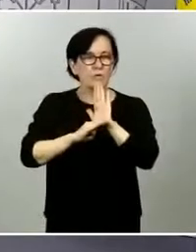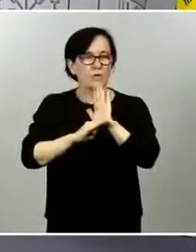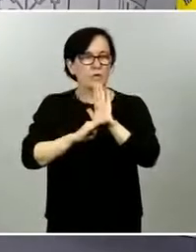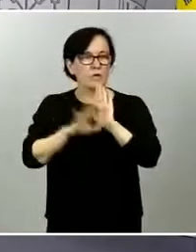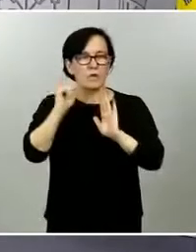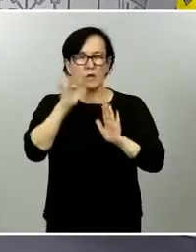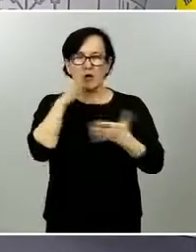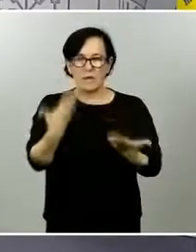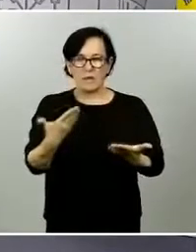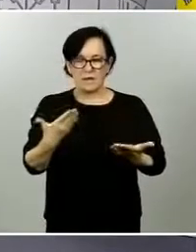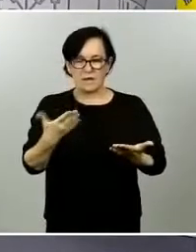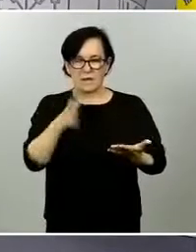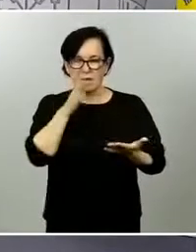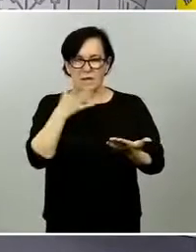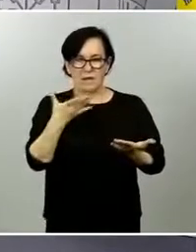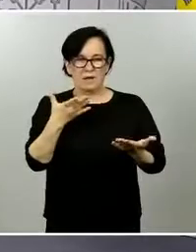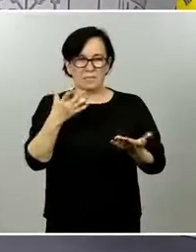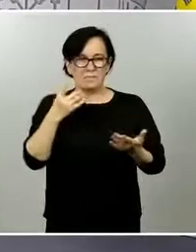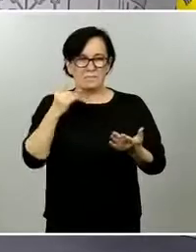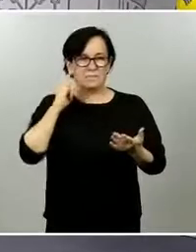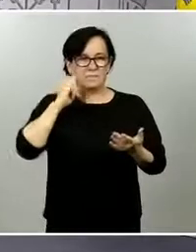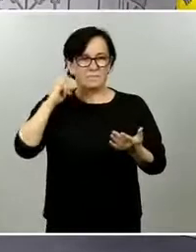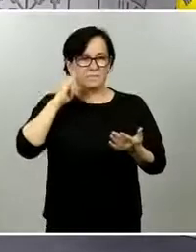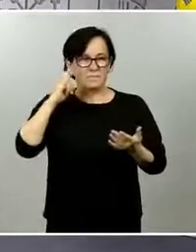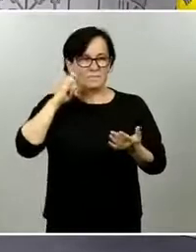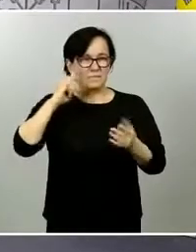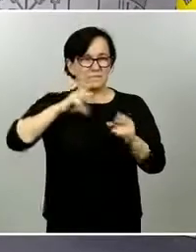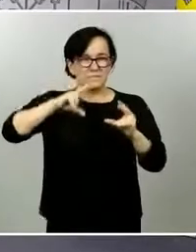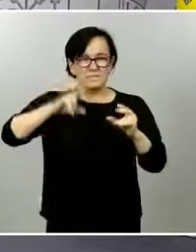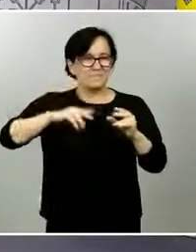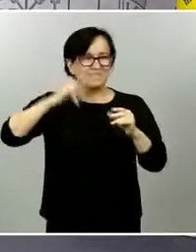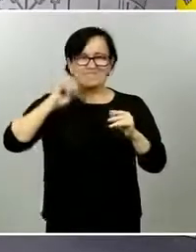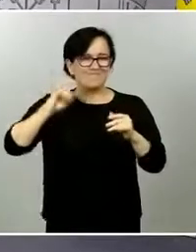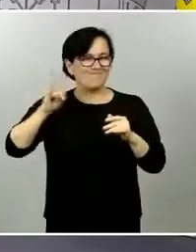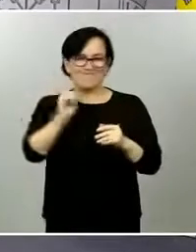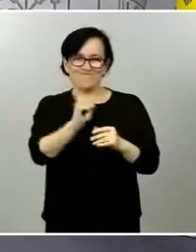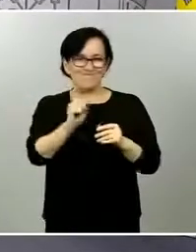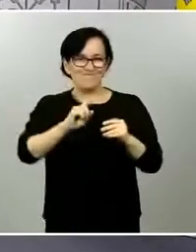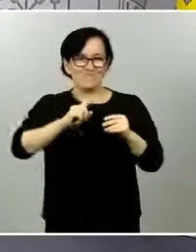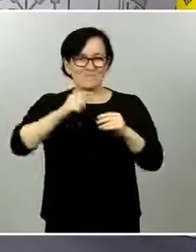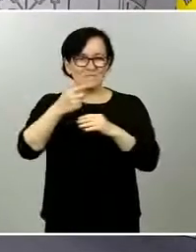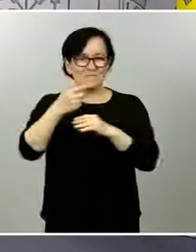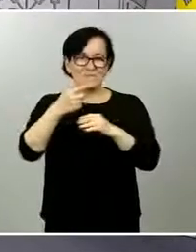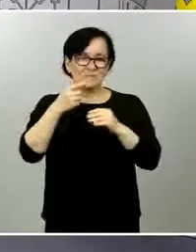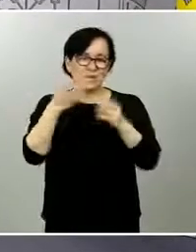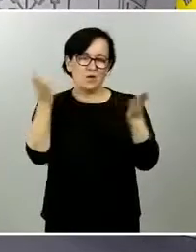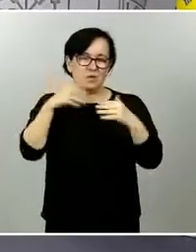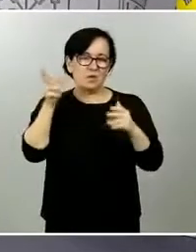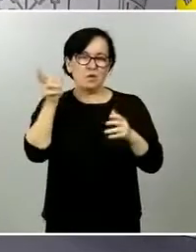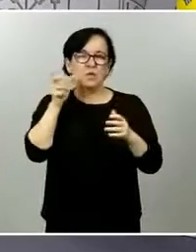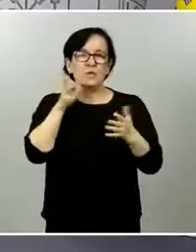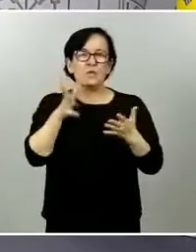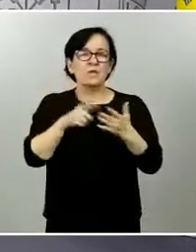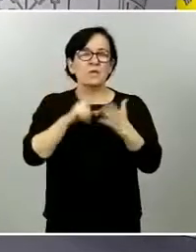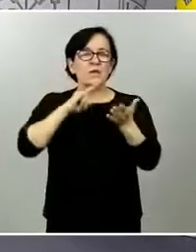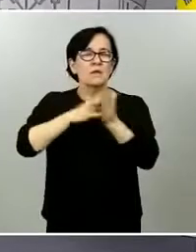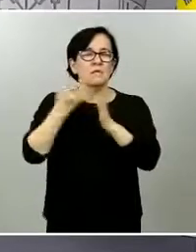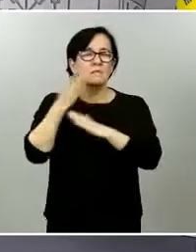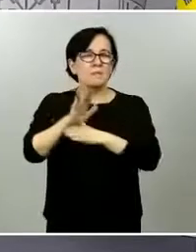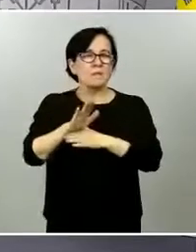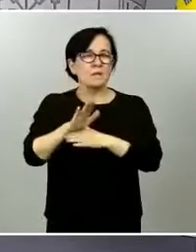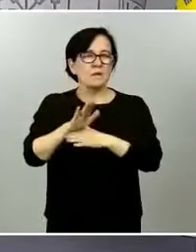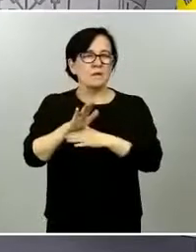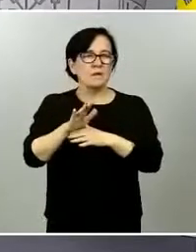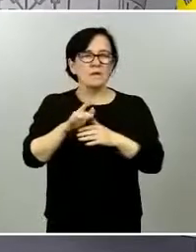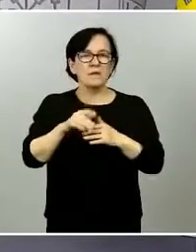sentido si Europa no actuaba pronto España tendría que plantearse sus propias condiciones teniendo ya que mañana